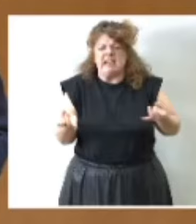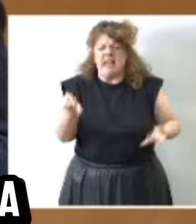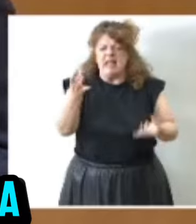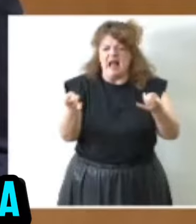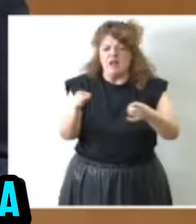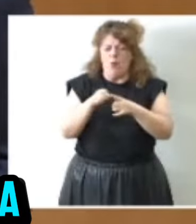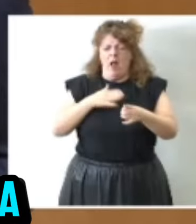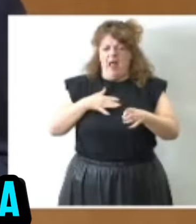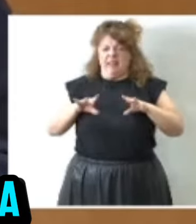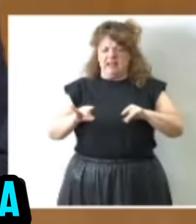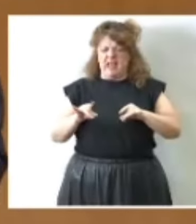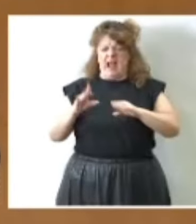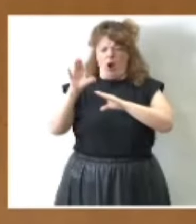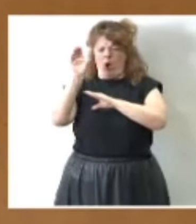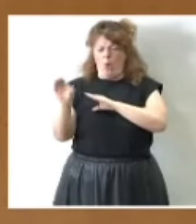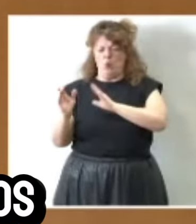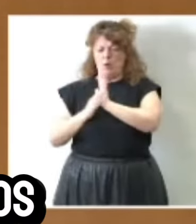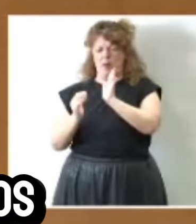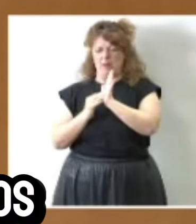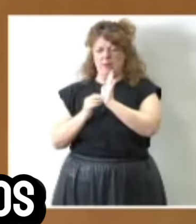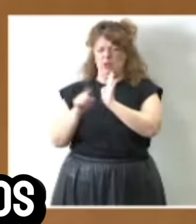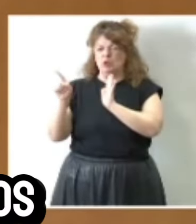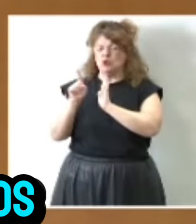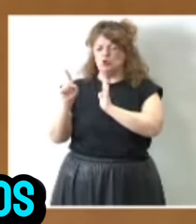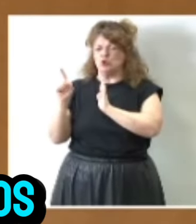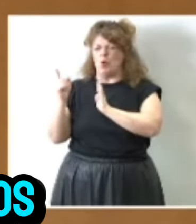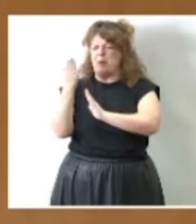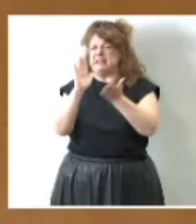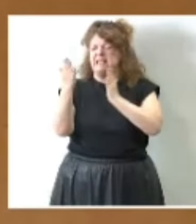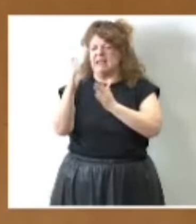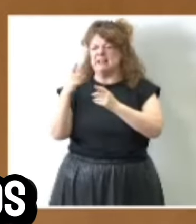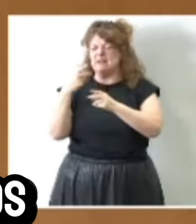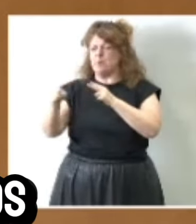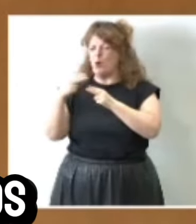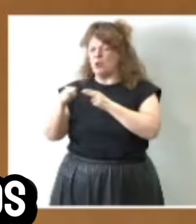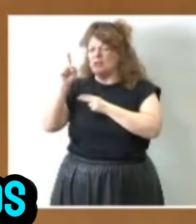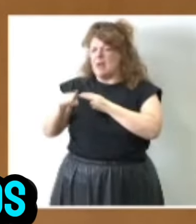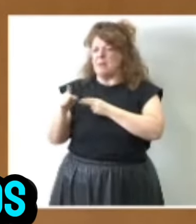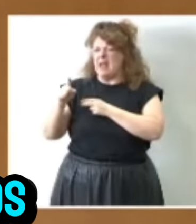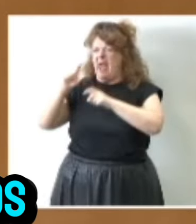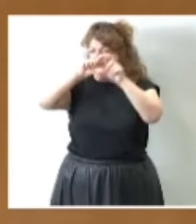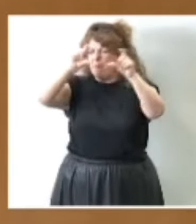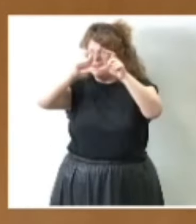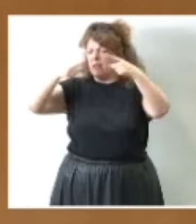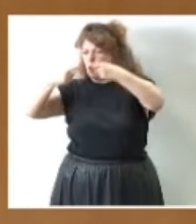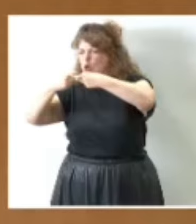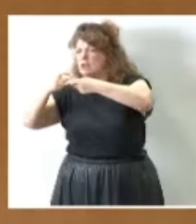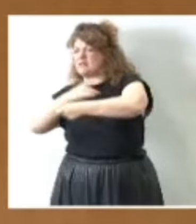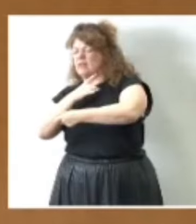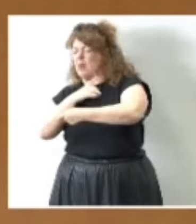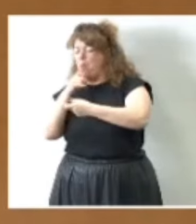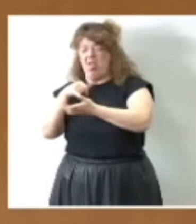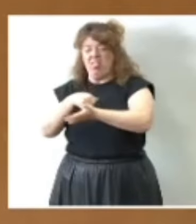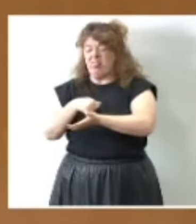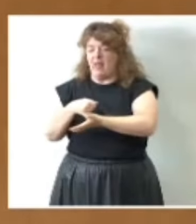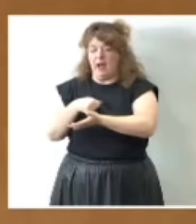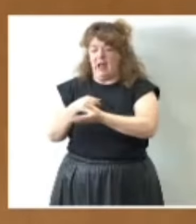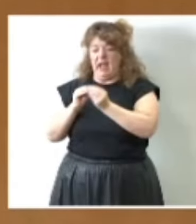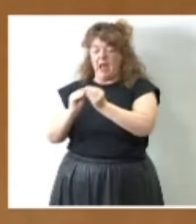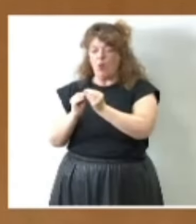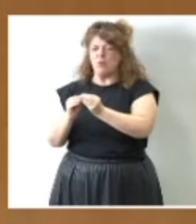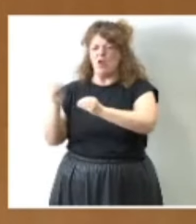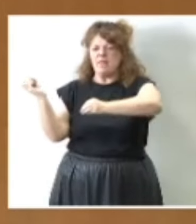produce en mi tierra la Comunidad Valenciana no sólo entre representantes políticos sino también entre empresarios y sindicatos por la débil ejecución de las